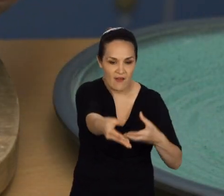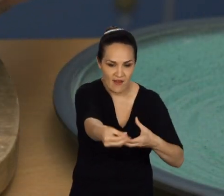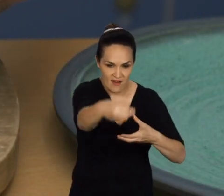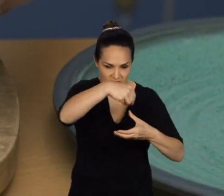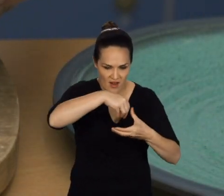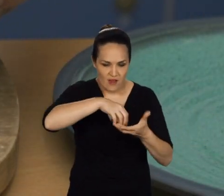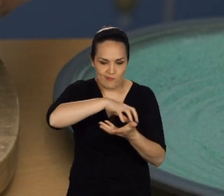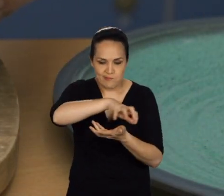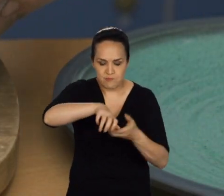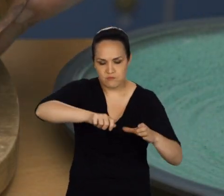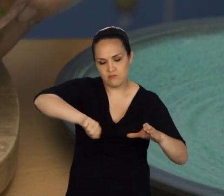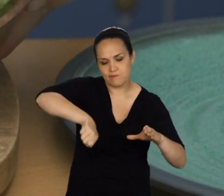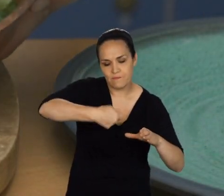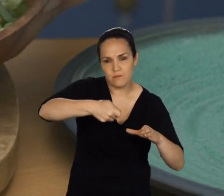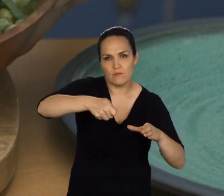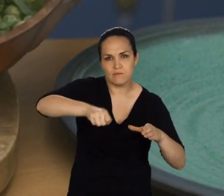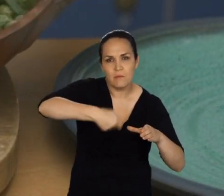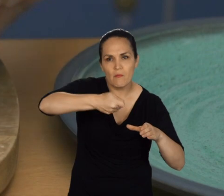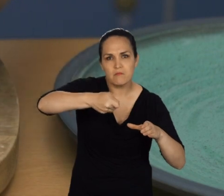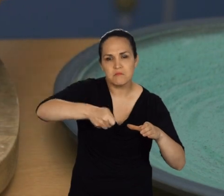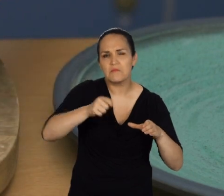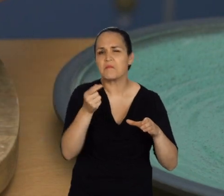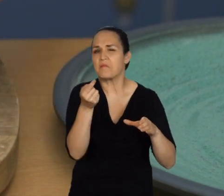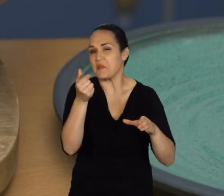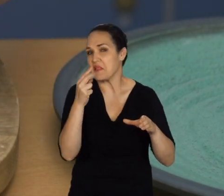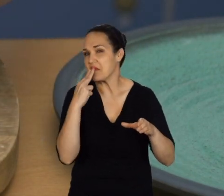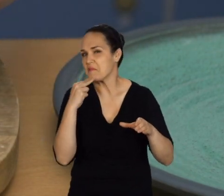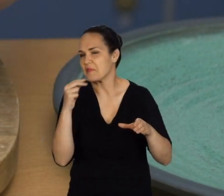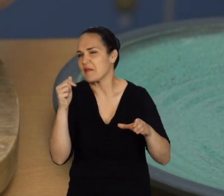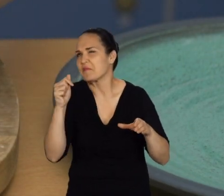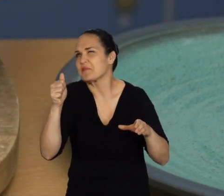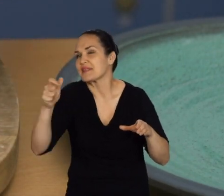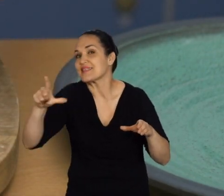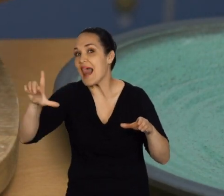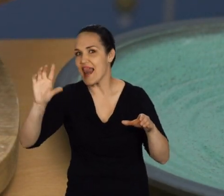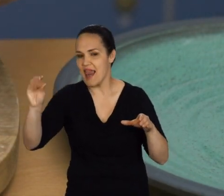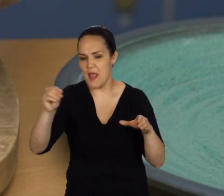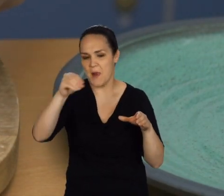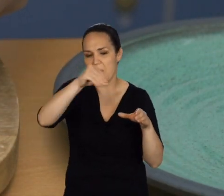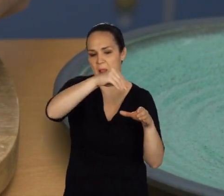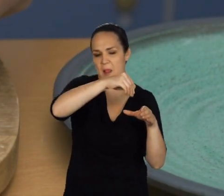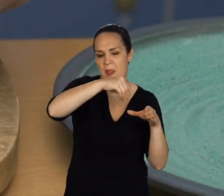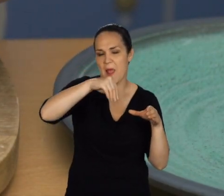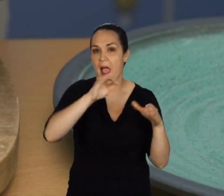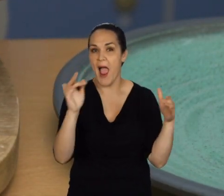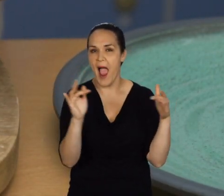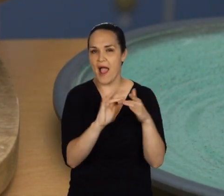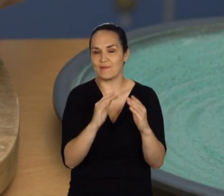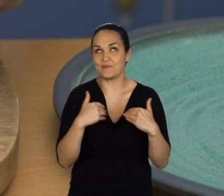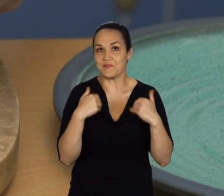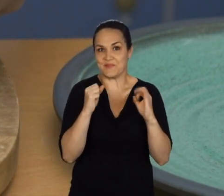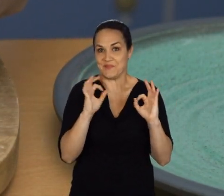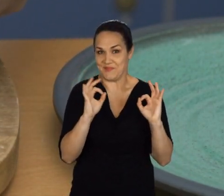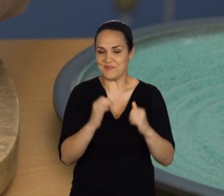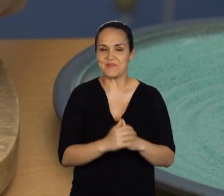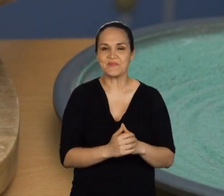arbeja con el chiffonade de espinaca. Un poquito de sal, ¿por qué no? Alegra la vida. Y mezclamos.